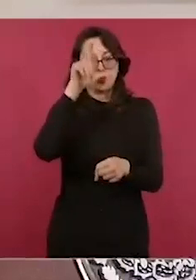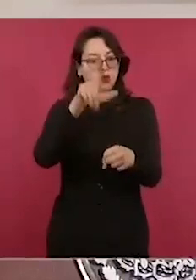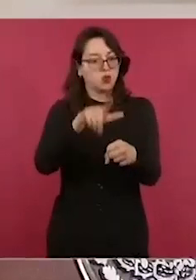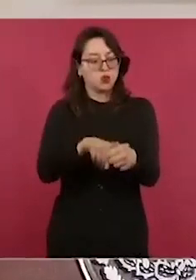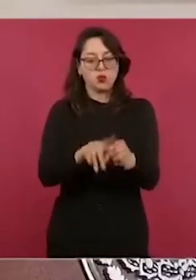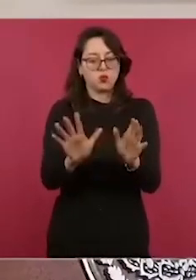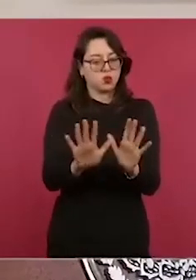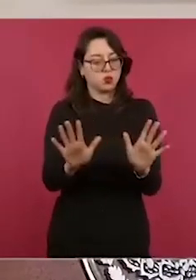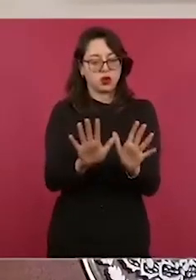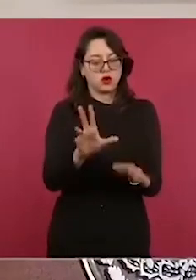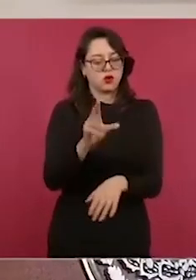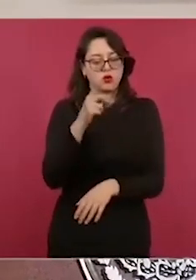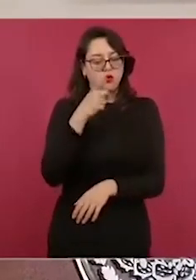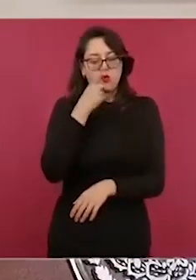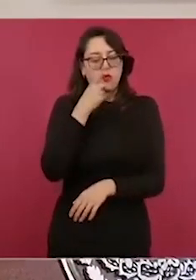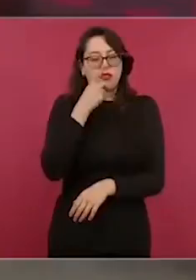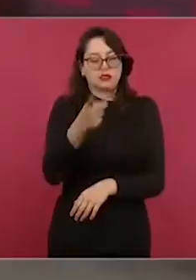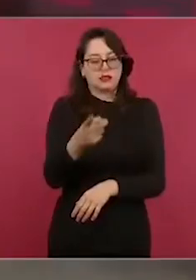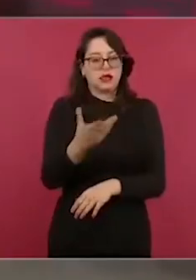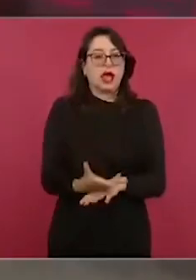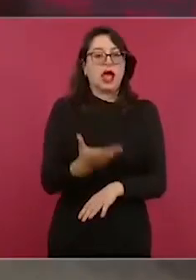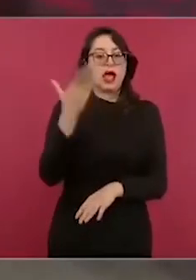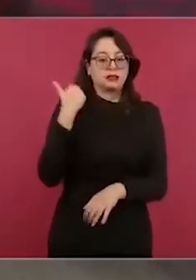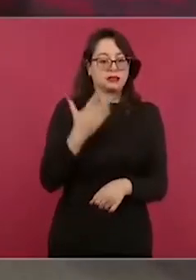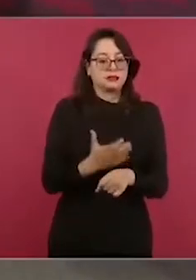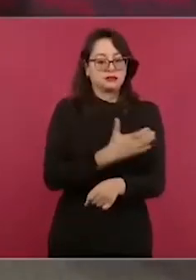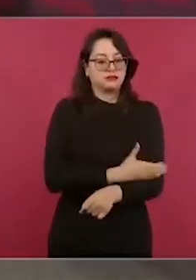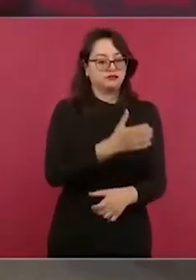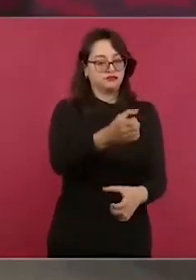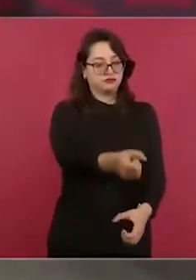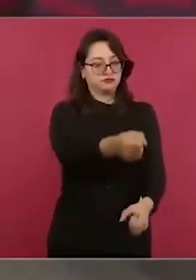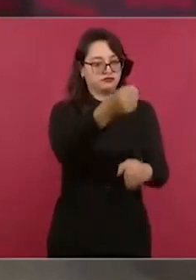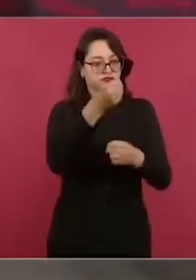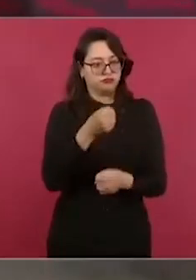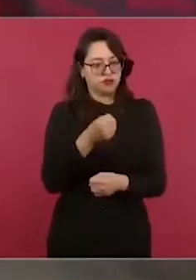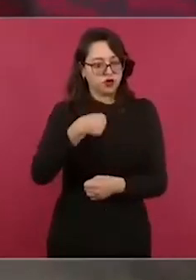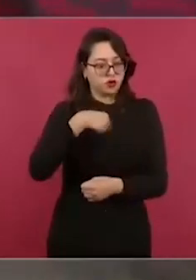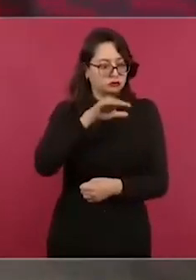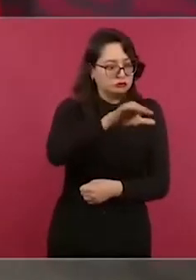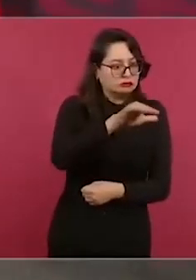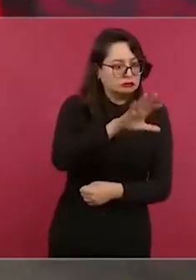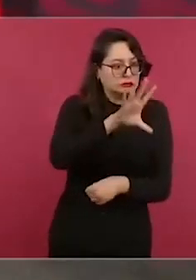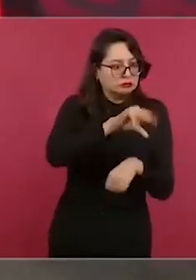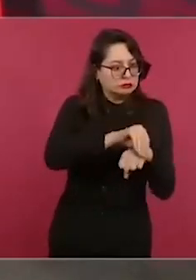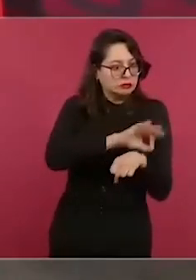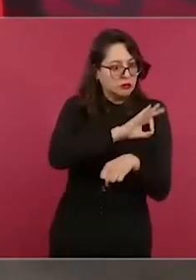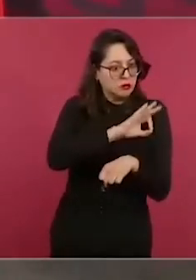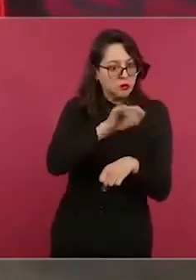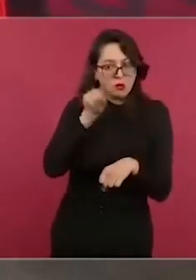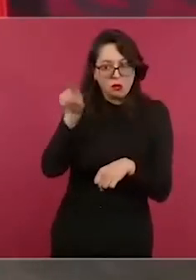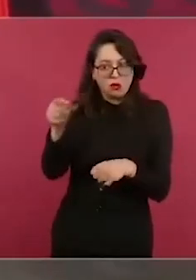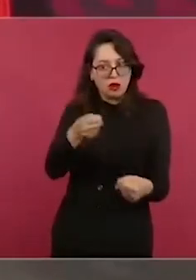me fue entregado y pedí la autorización para que